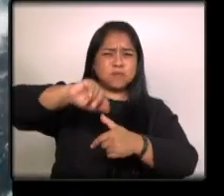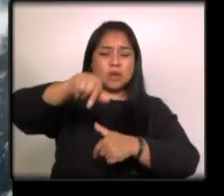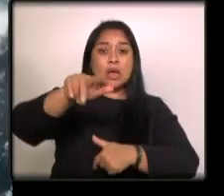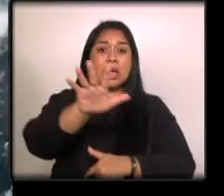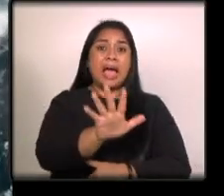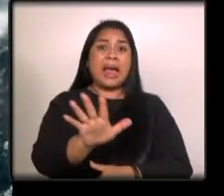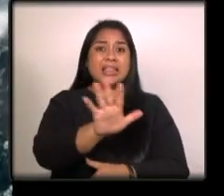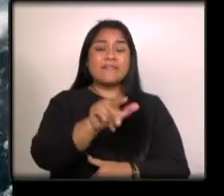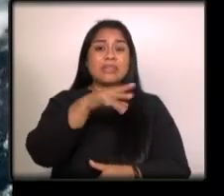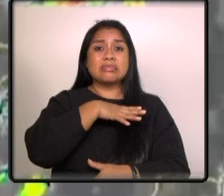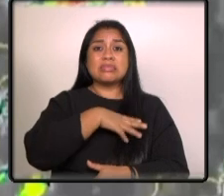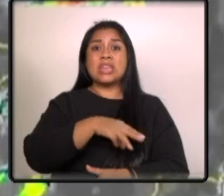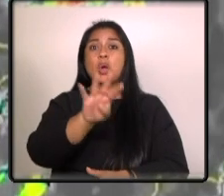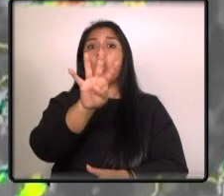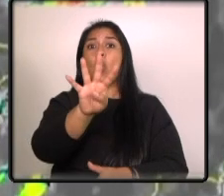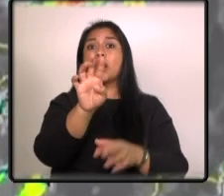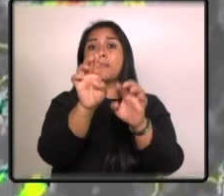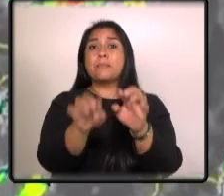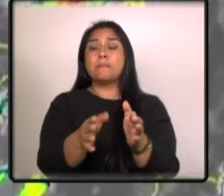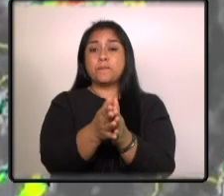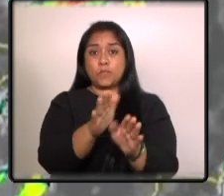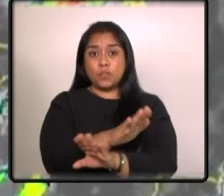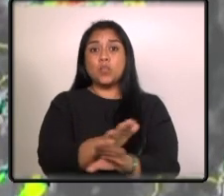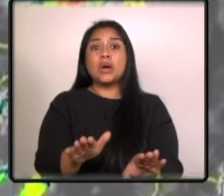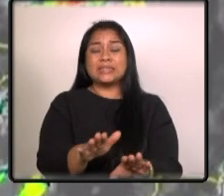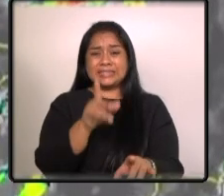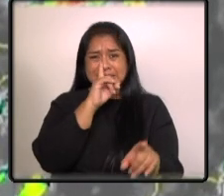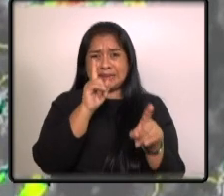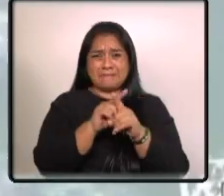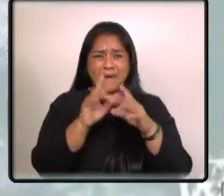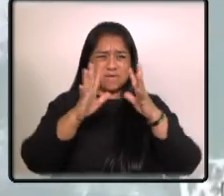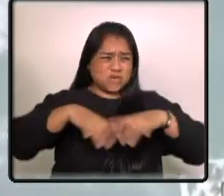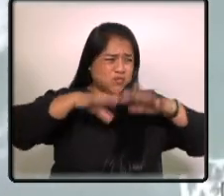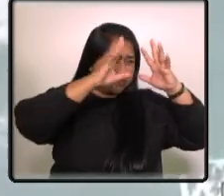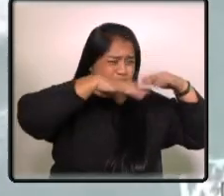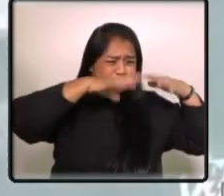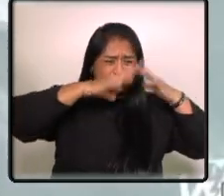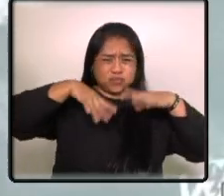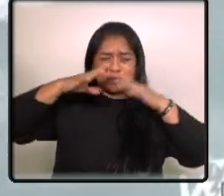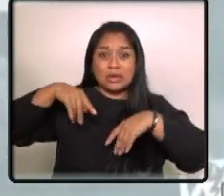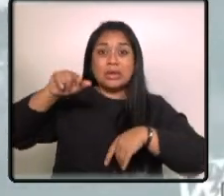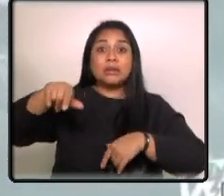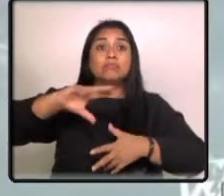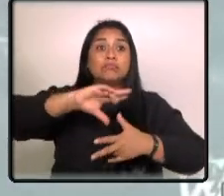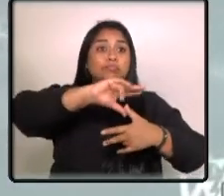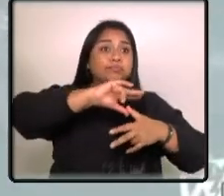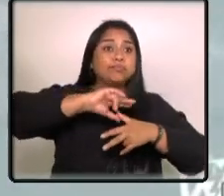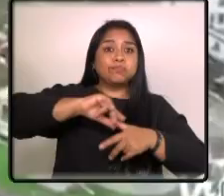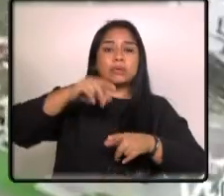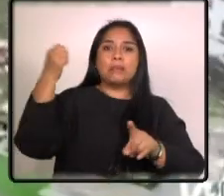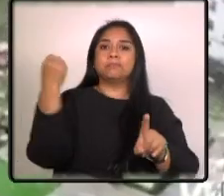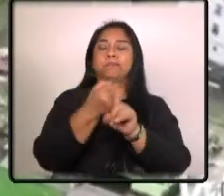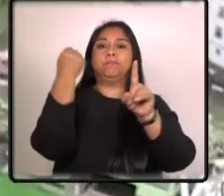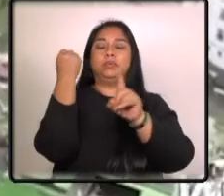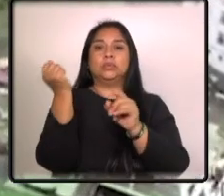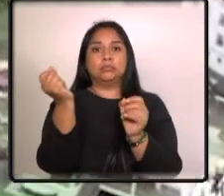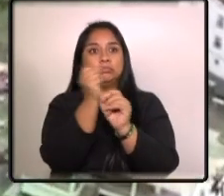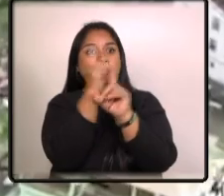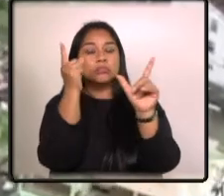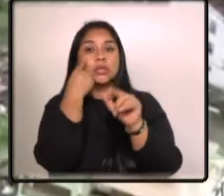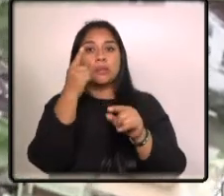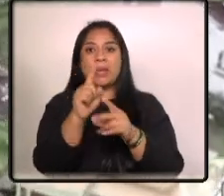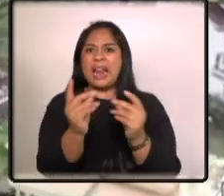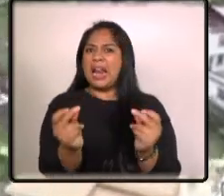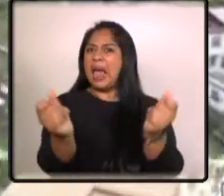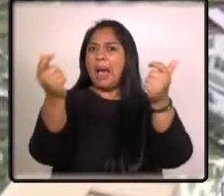ya ha dejado al menos cuatro víctimas mortales y una considerable destrucción esta tormenta tropical ha sorprendido a la comunidad científica por su